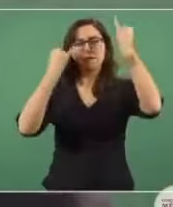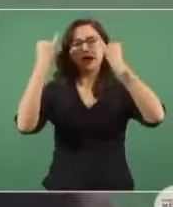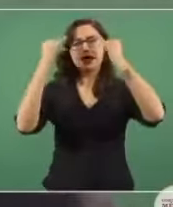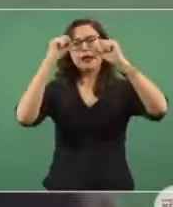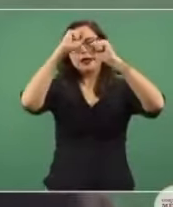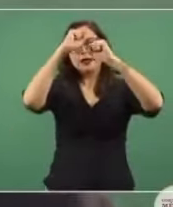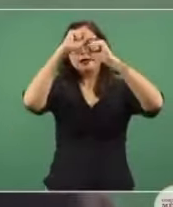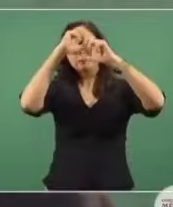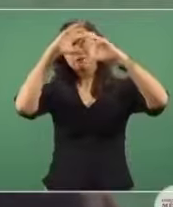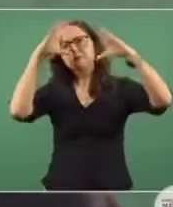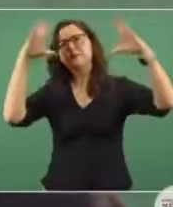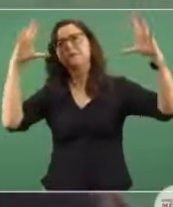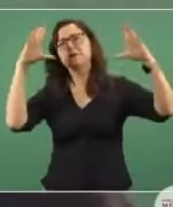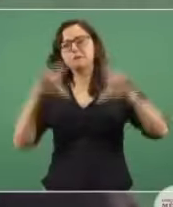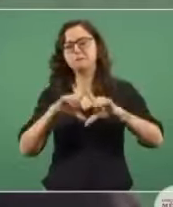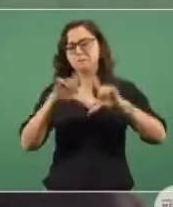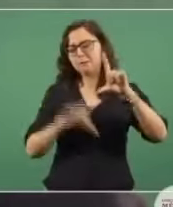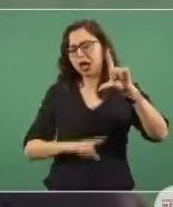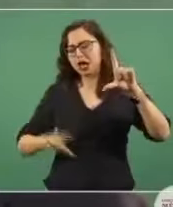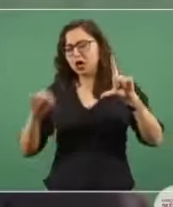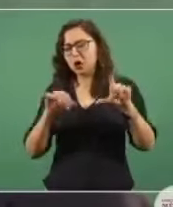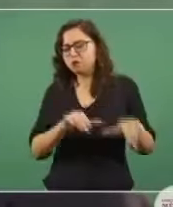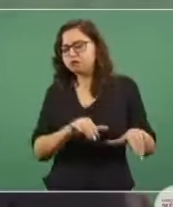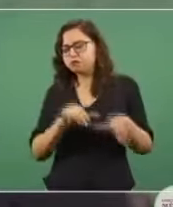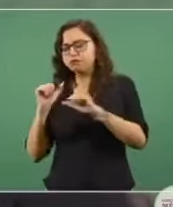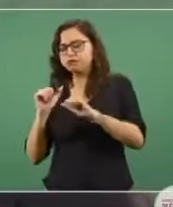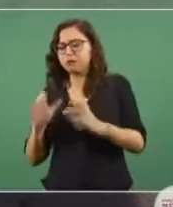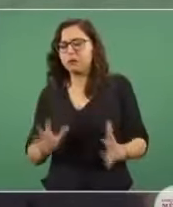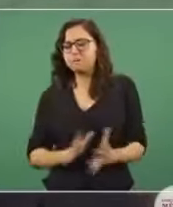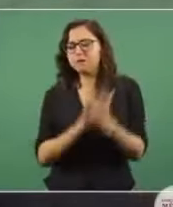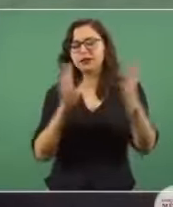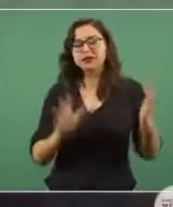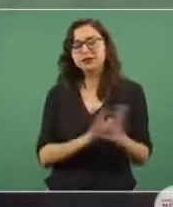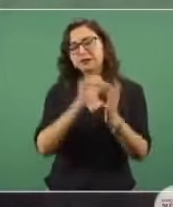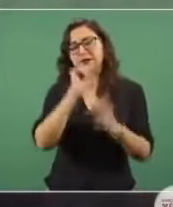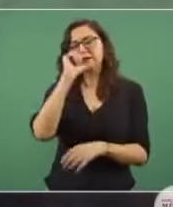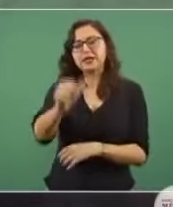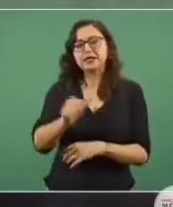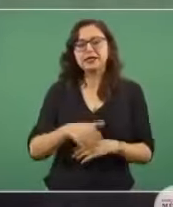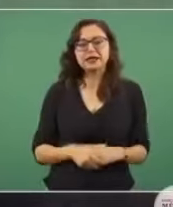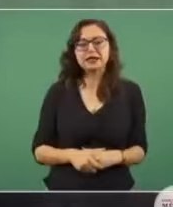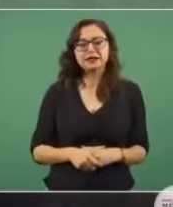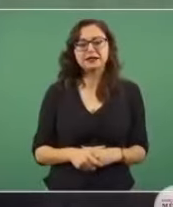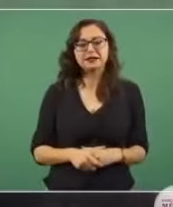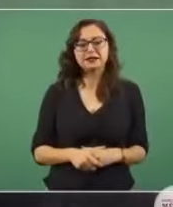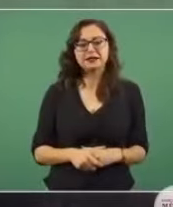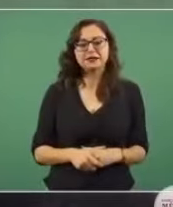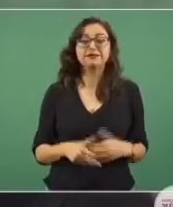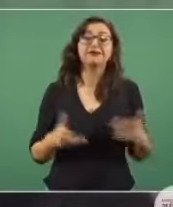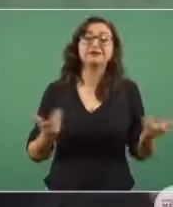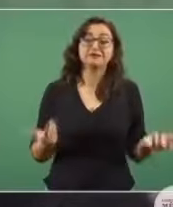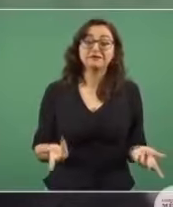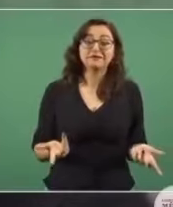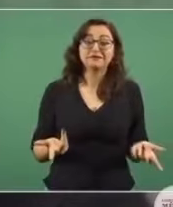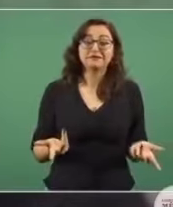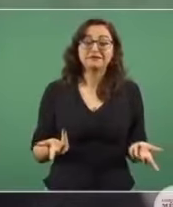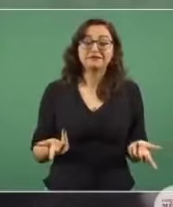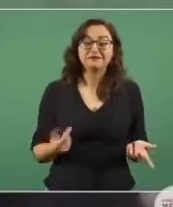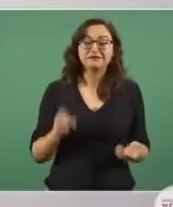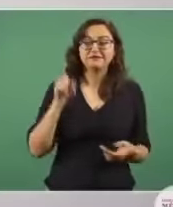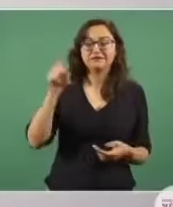de la economía mundial?, pues va a seguir creciendo la presencia económica